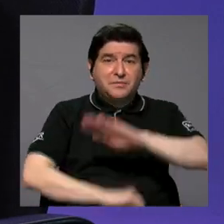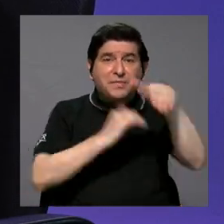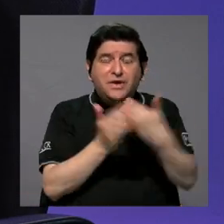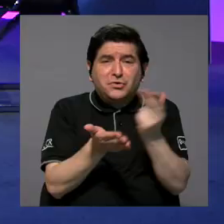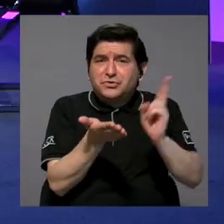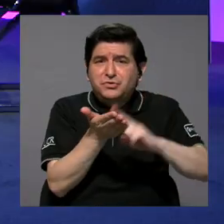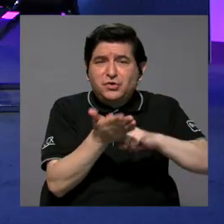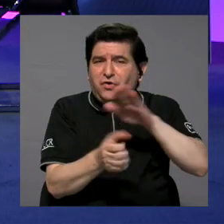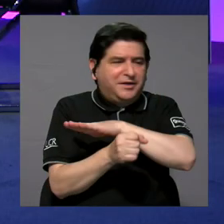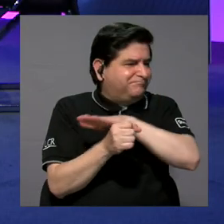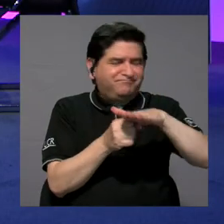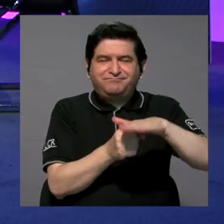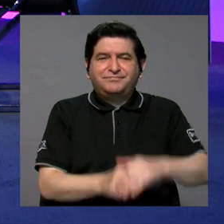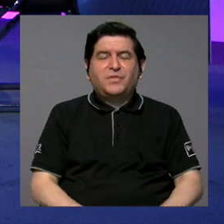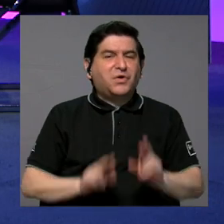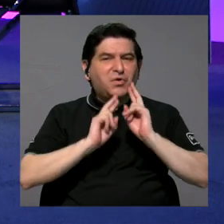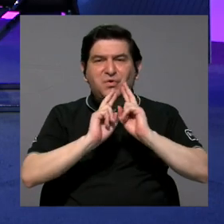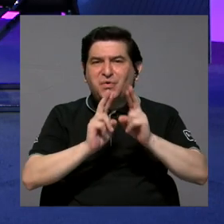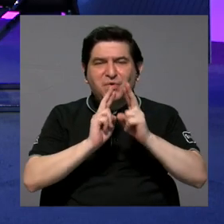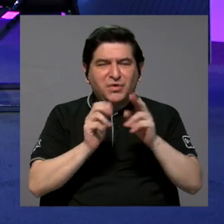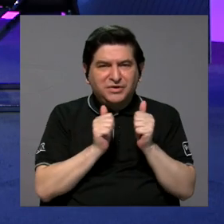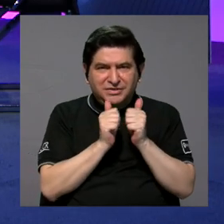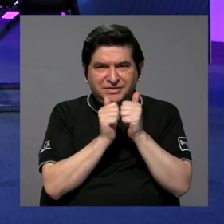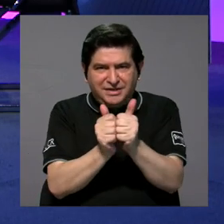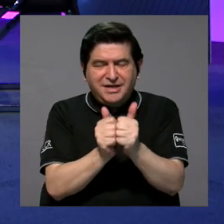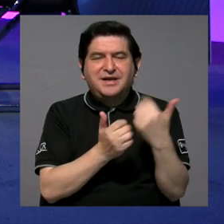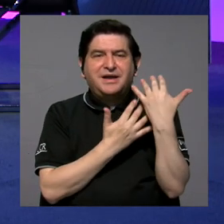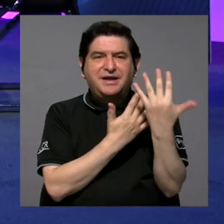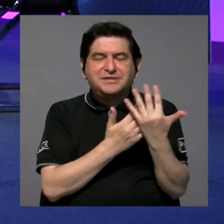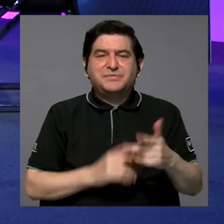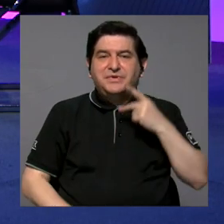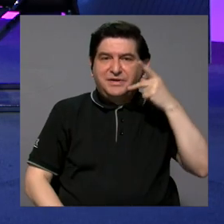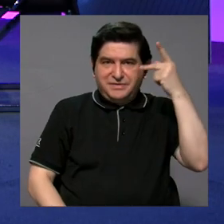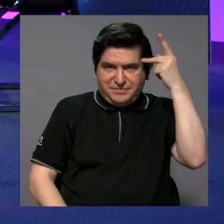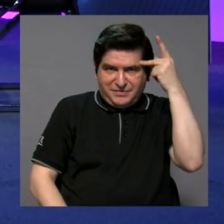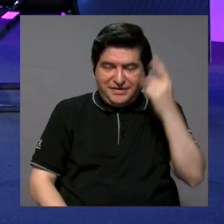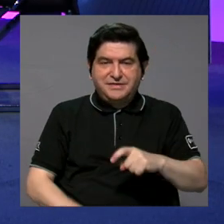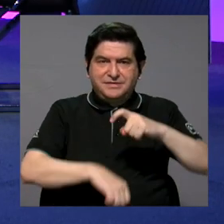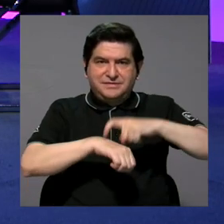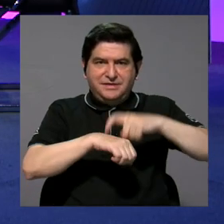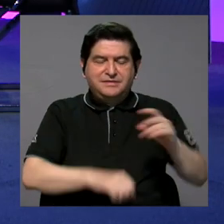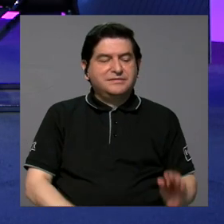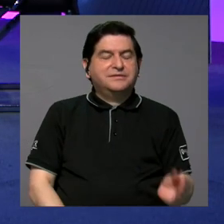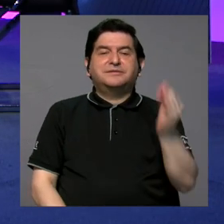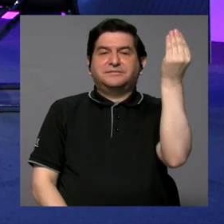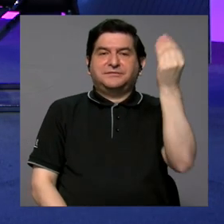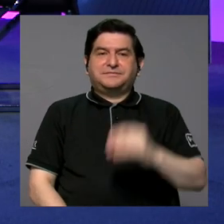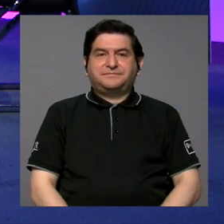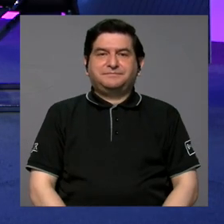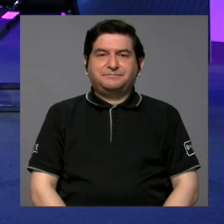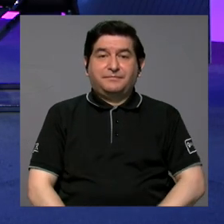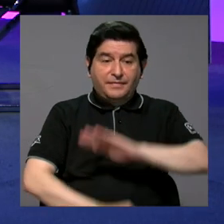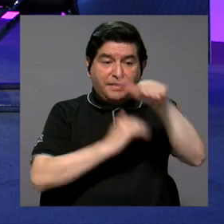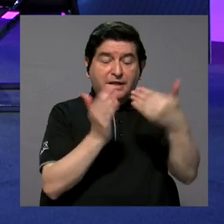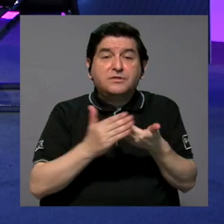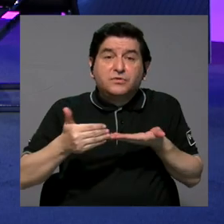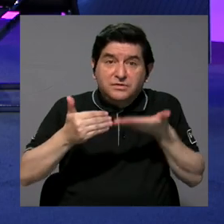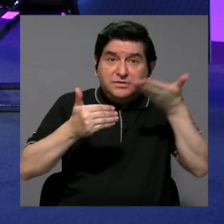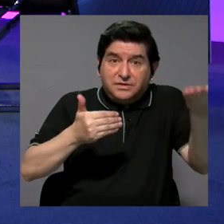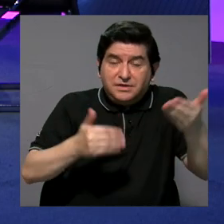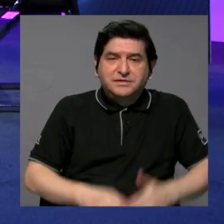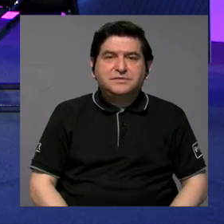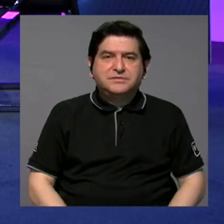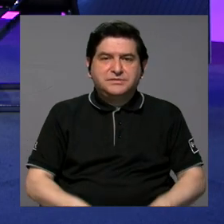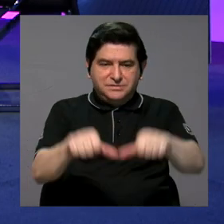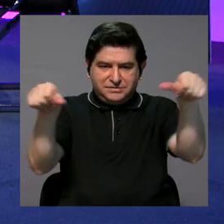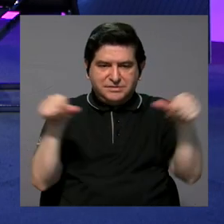los cupos o no se tiene la respuesta o el acompañamiento que se espera de los padres y madres en la etapa de la adolescencia. Entonces, todos estos son factores que desde el